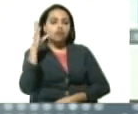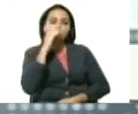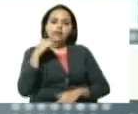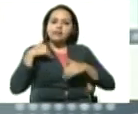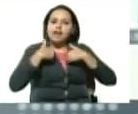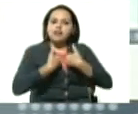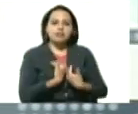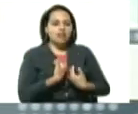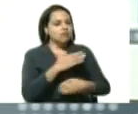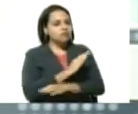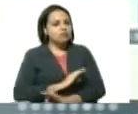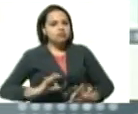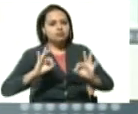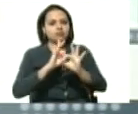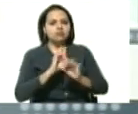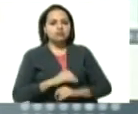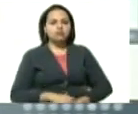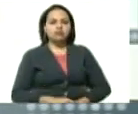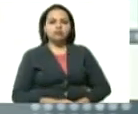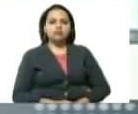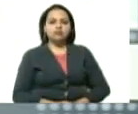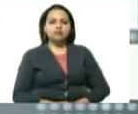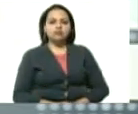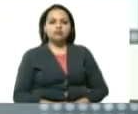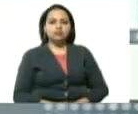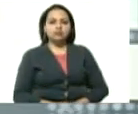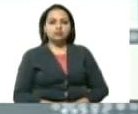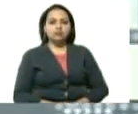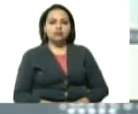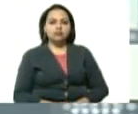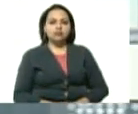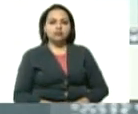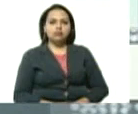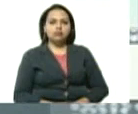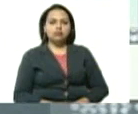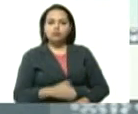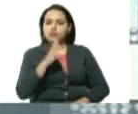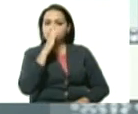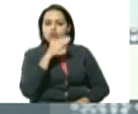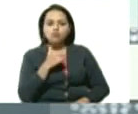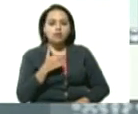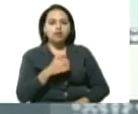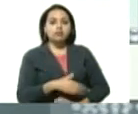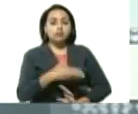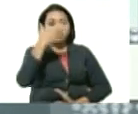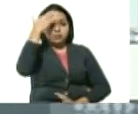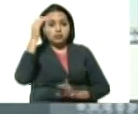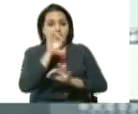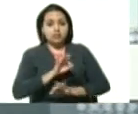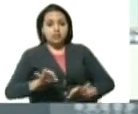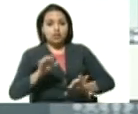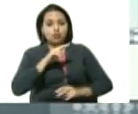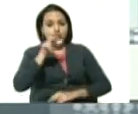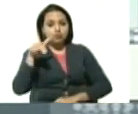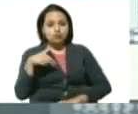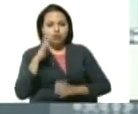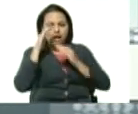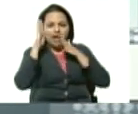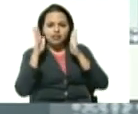no descansamos no nos despistamos estamos allí moscas